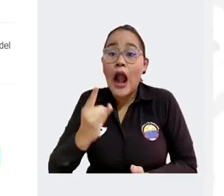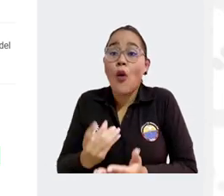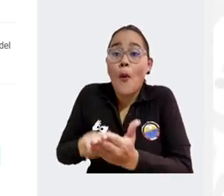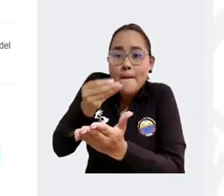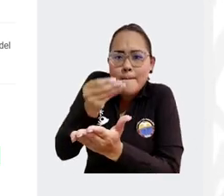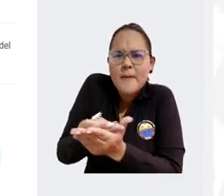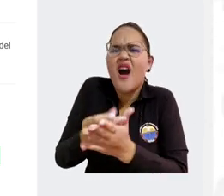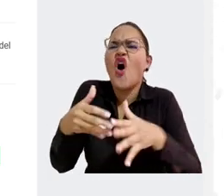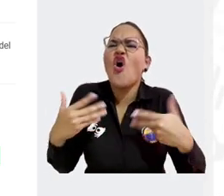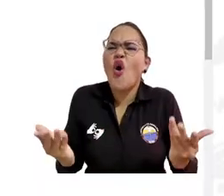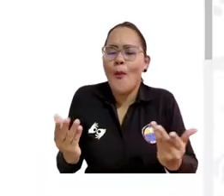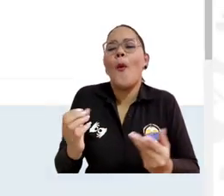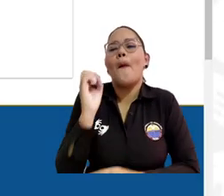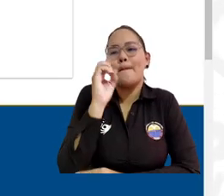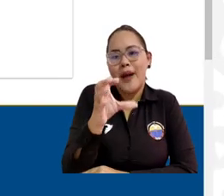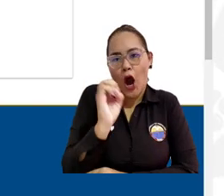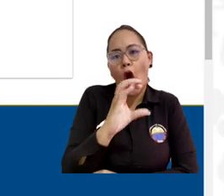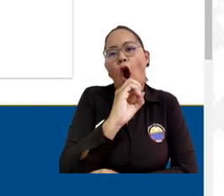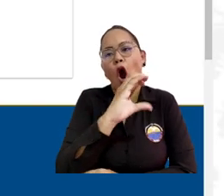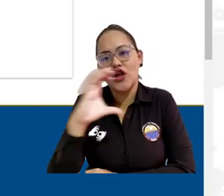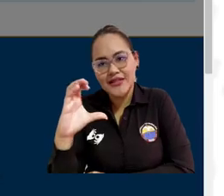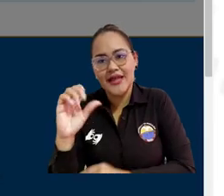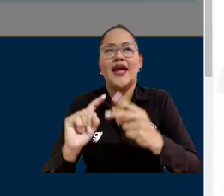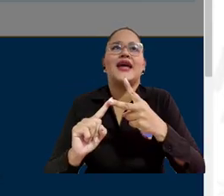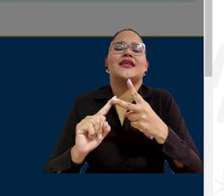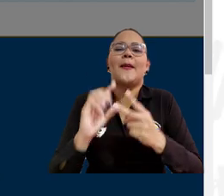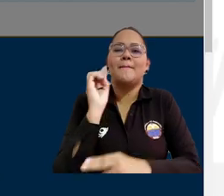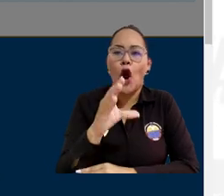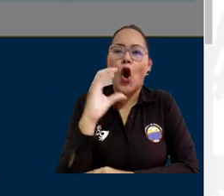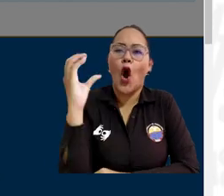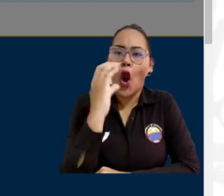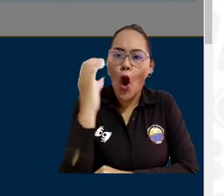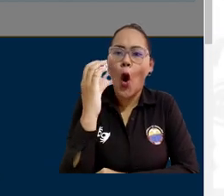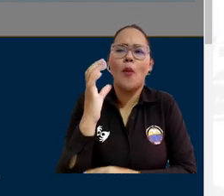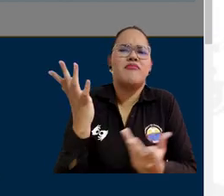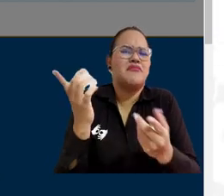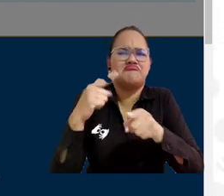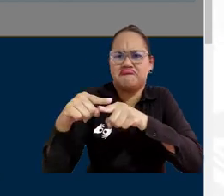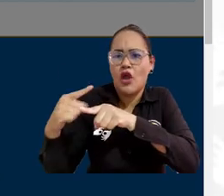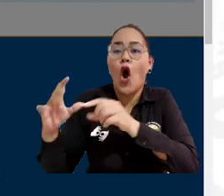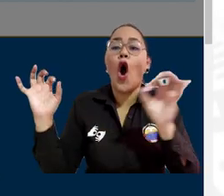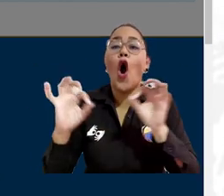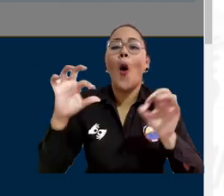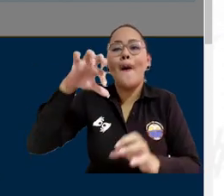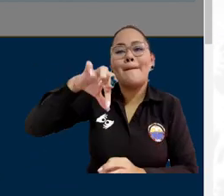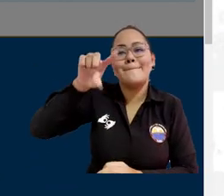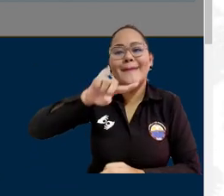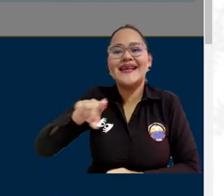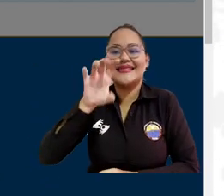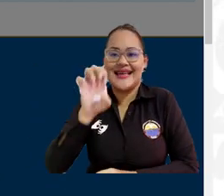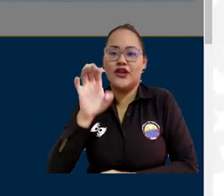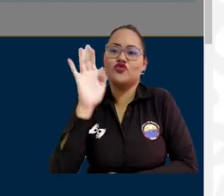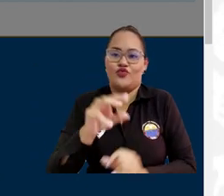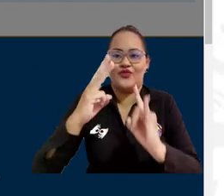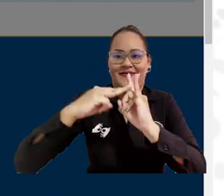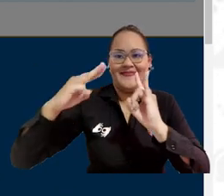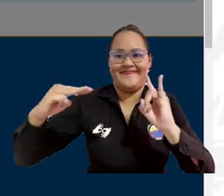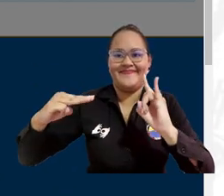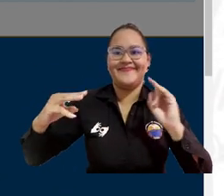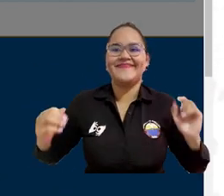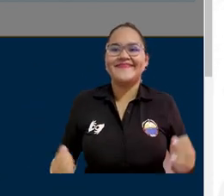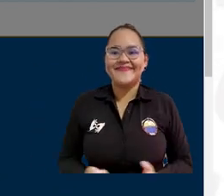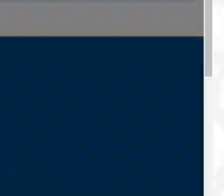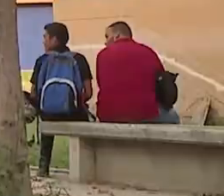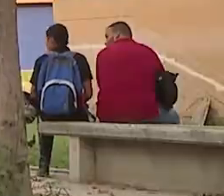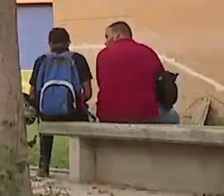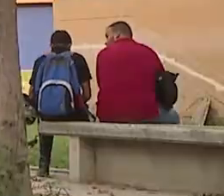válidas las inscripciones que hagan sus pagos a través del Banco de Occidente, en Bancolombia, los corresponsales bancarios o a través del botón de PSE